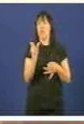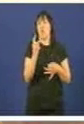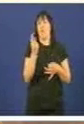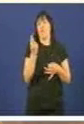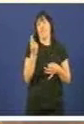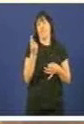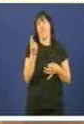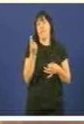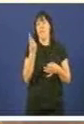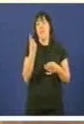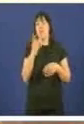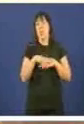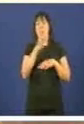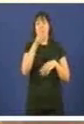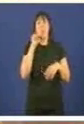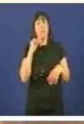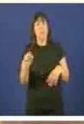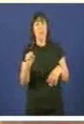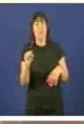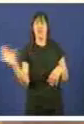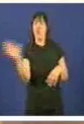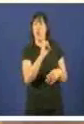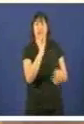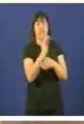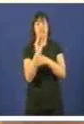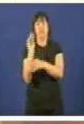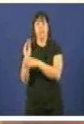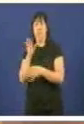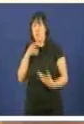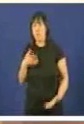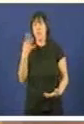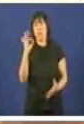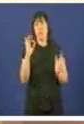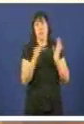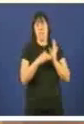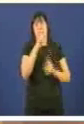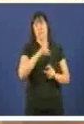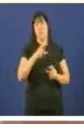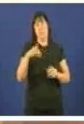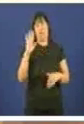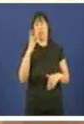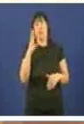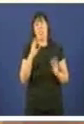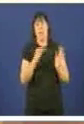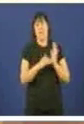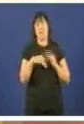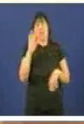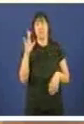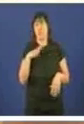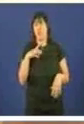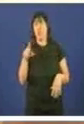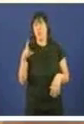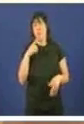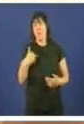dependente quede sen a prestación a que ten dereito. Neste momento hai 50.000, máis de 50.000, señor Feijo. Así que vayan, por favor,